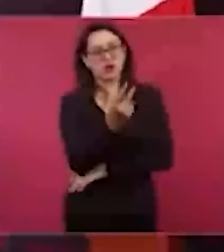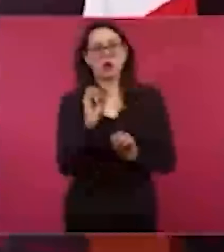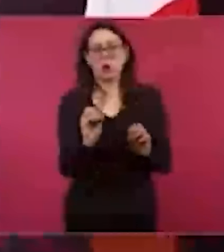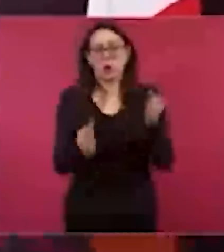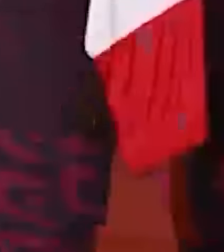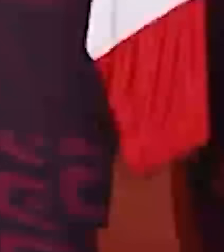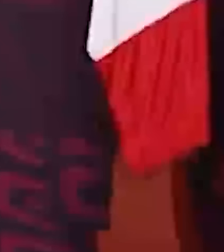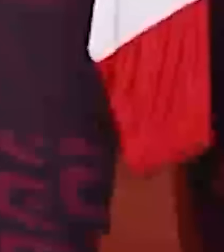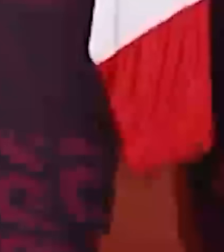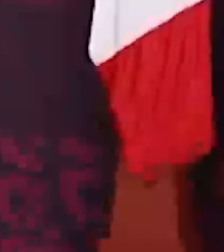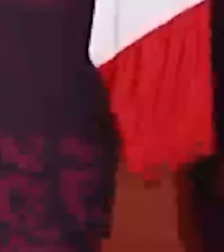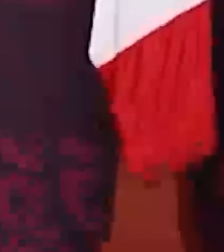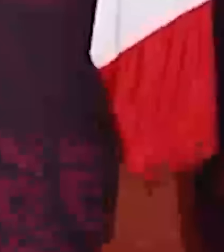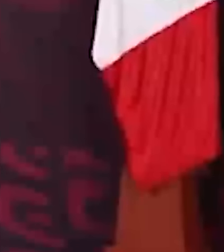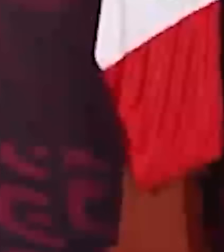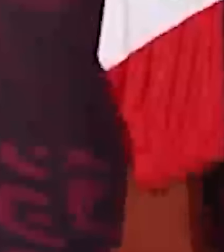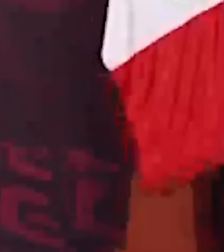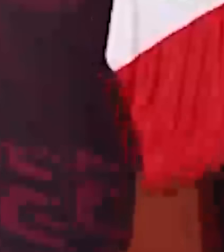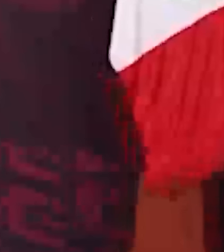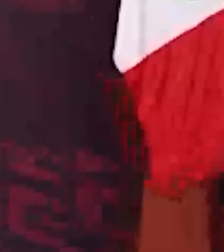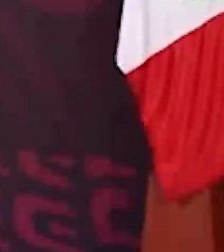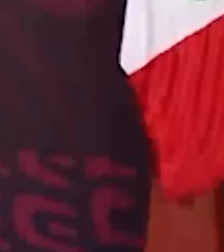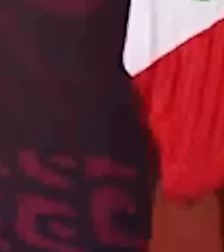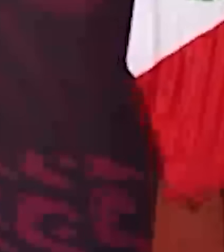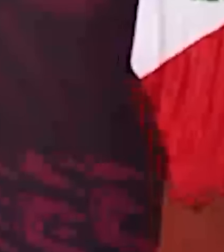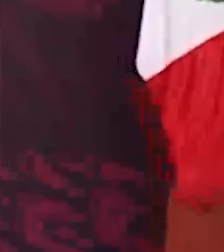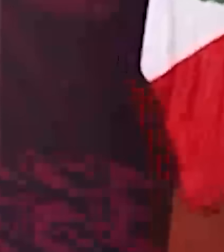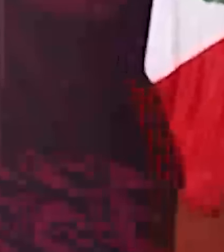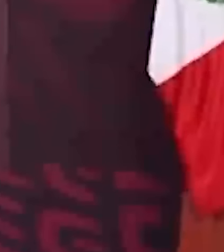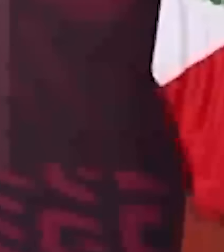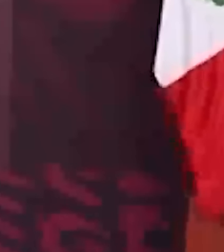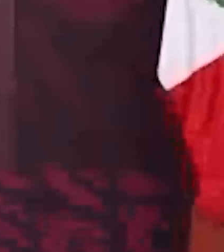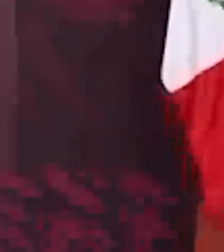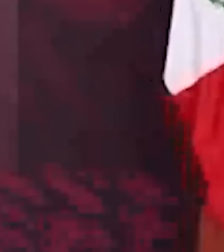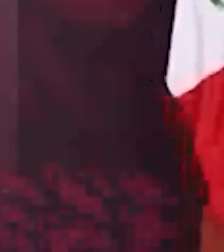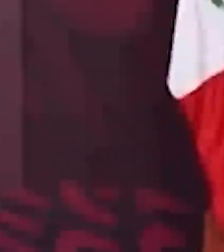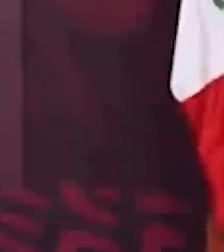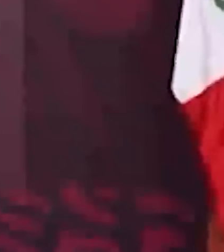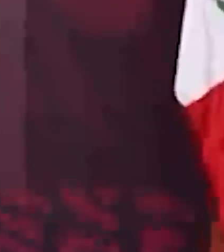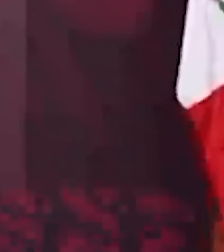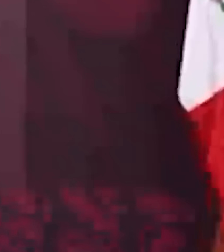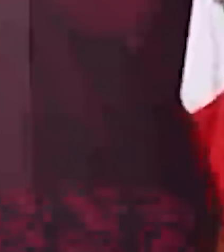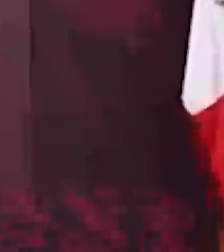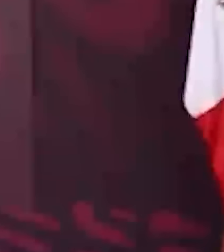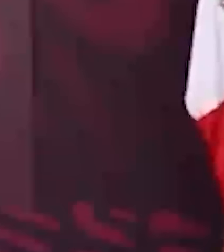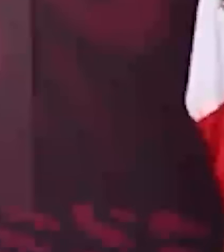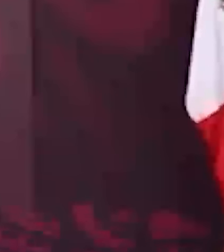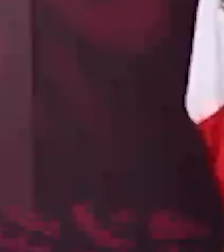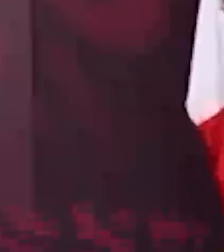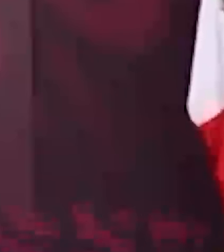o están en sus casas, un noticiero de